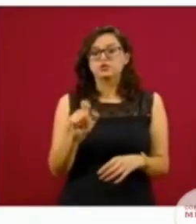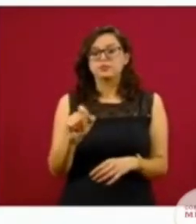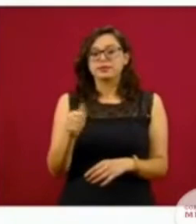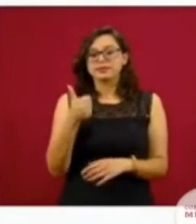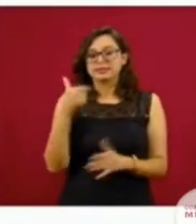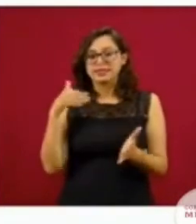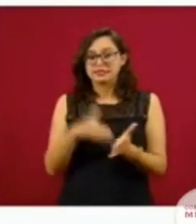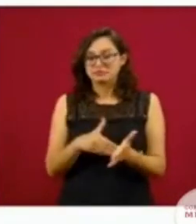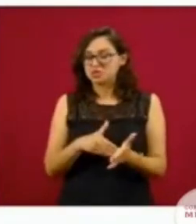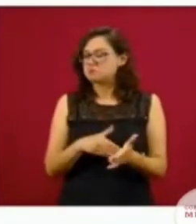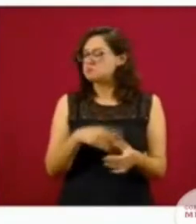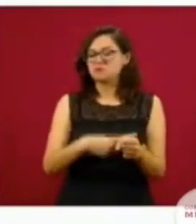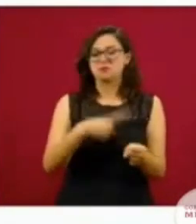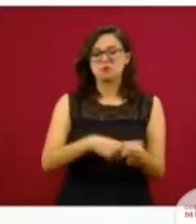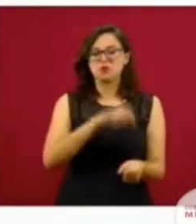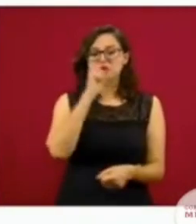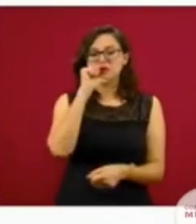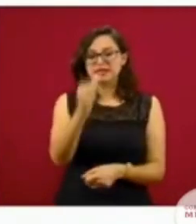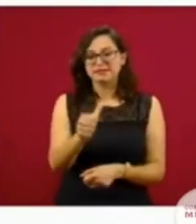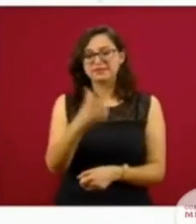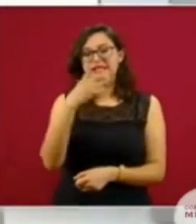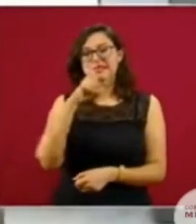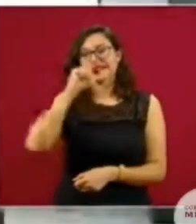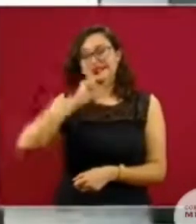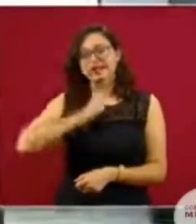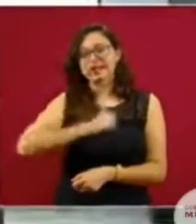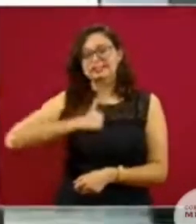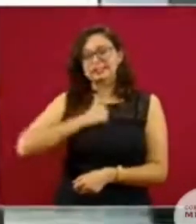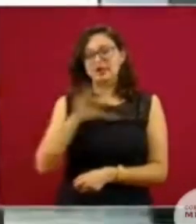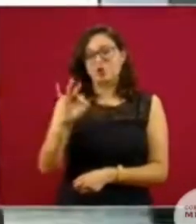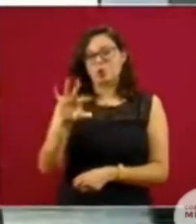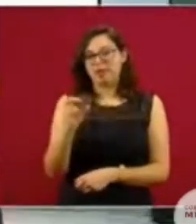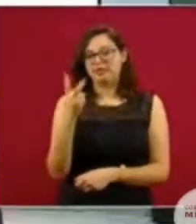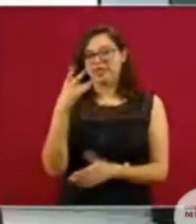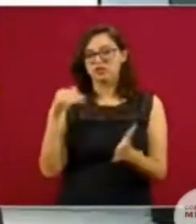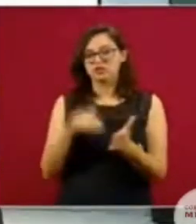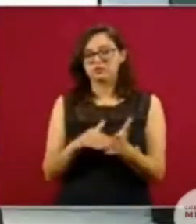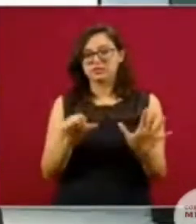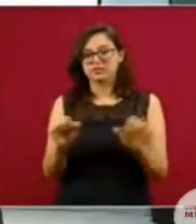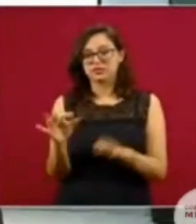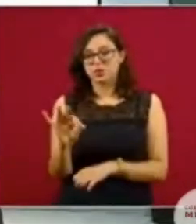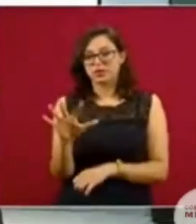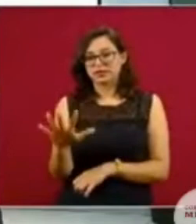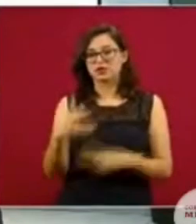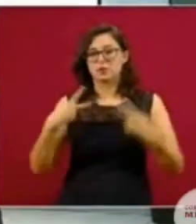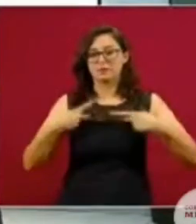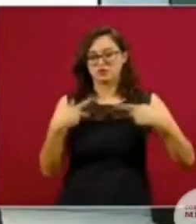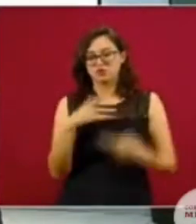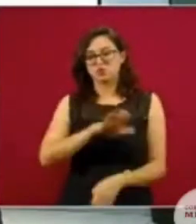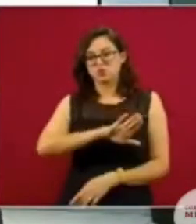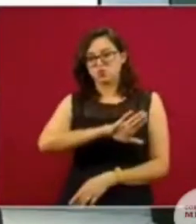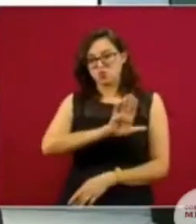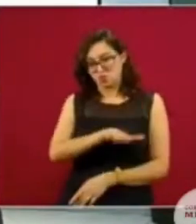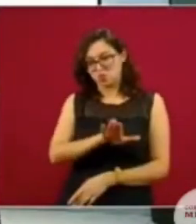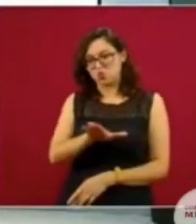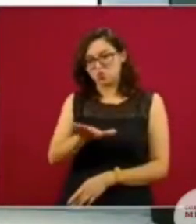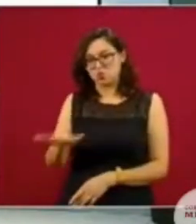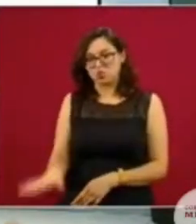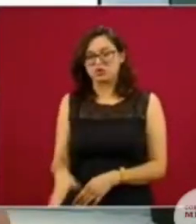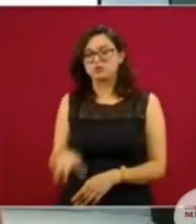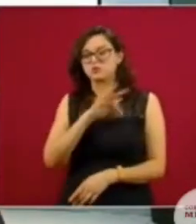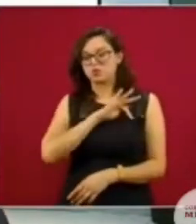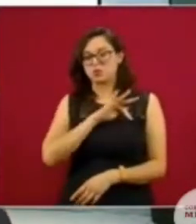y desafortunadamente ya sumamos 42 mil 645 defunciones que han ocurrido al ritmo que se ve en esta